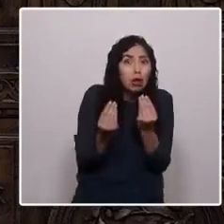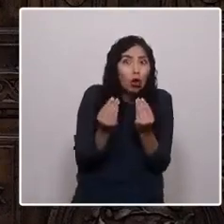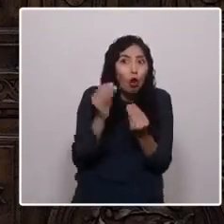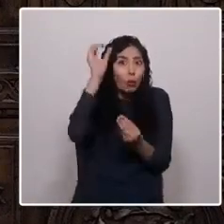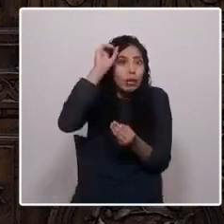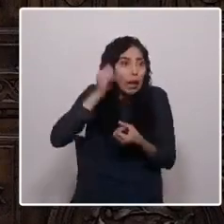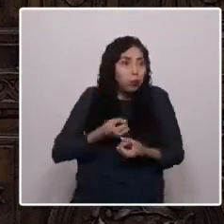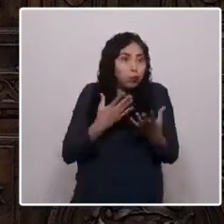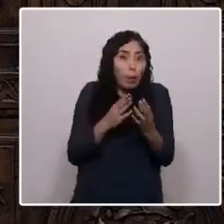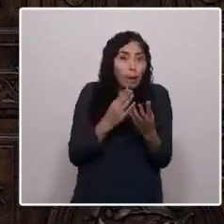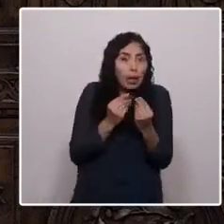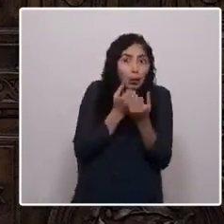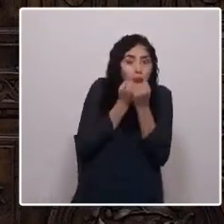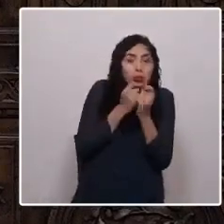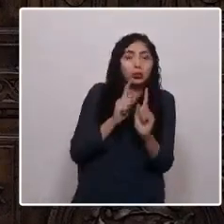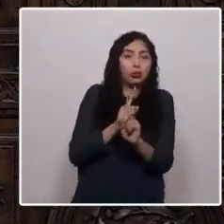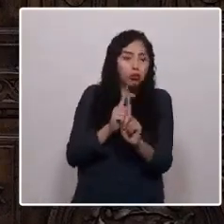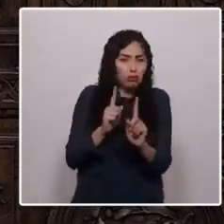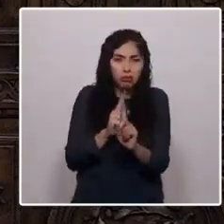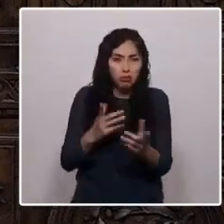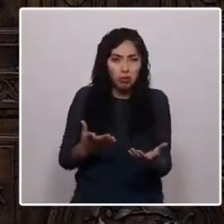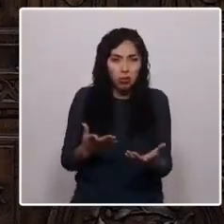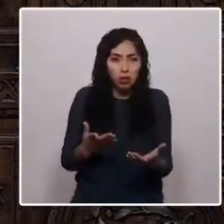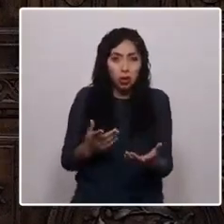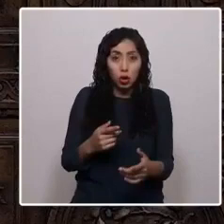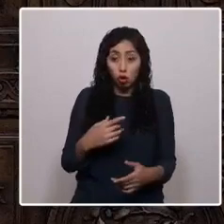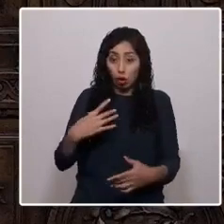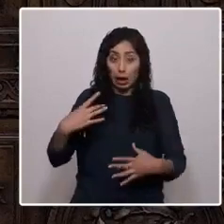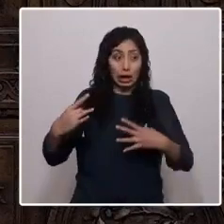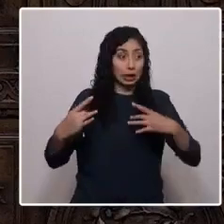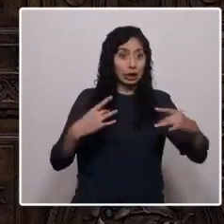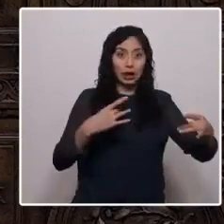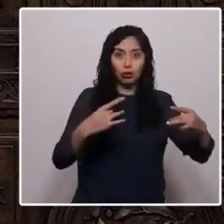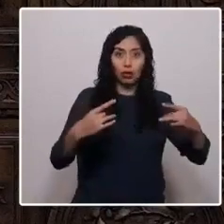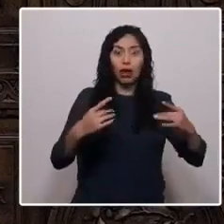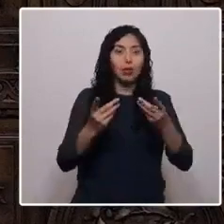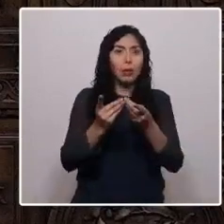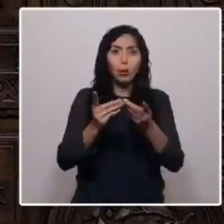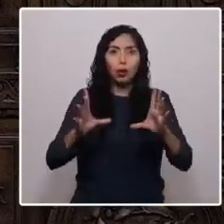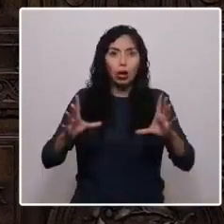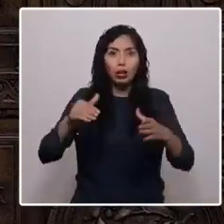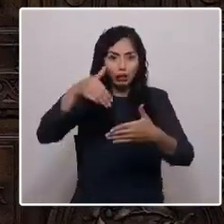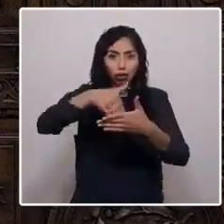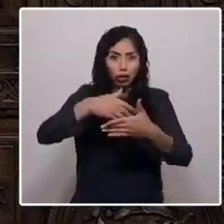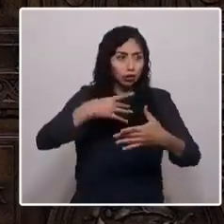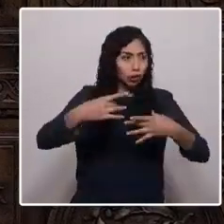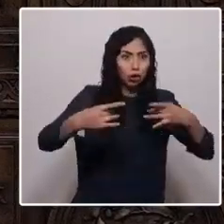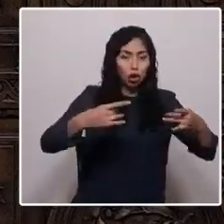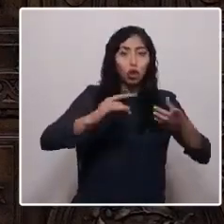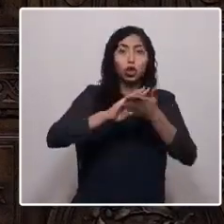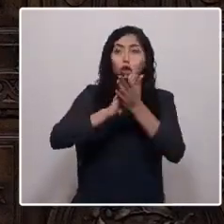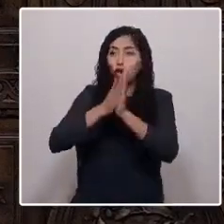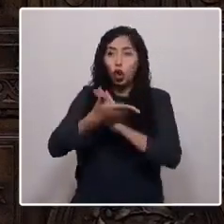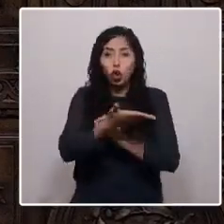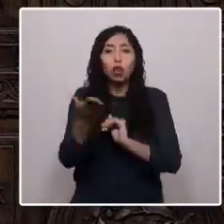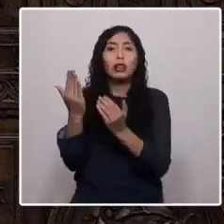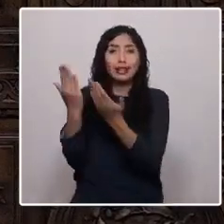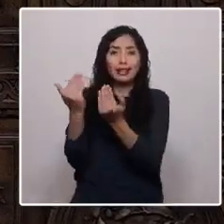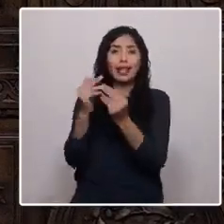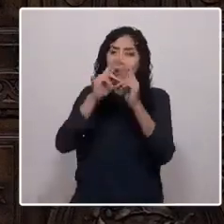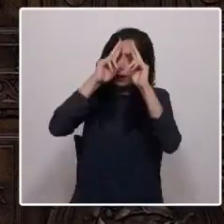diferente. Nos eligieron democráticamente. Todos merecen respeto y consideración.